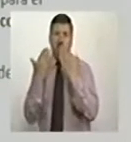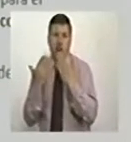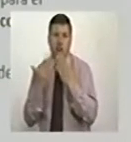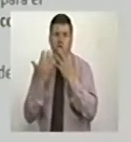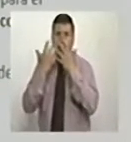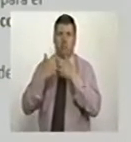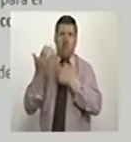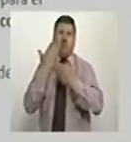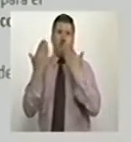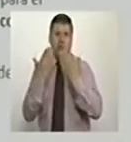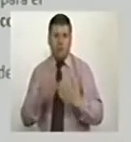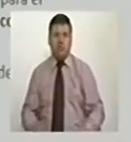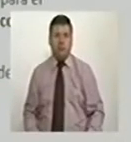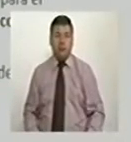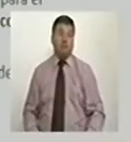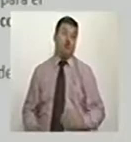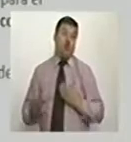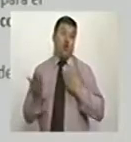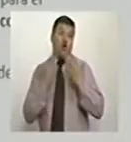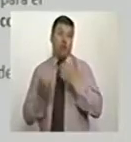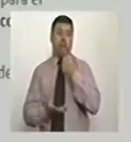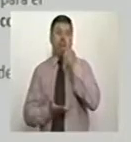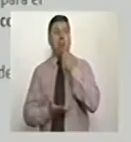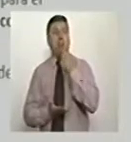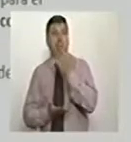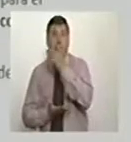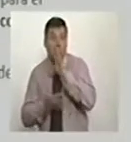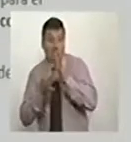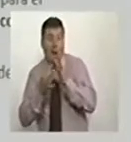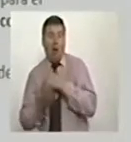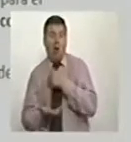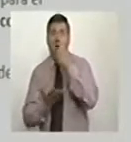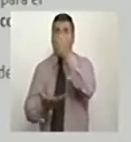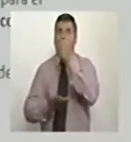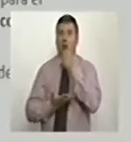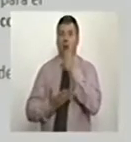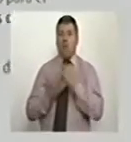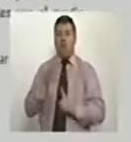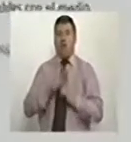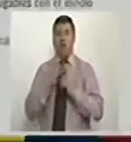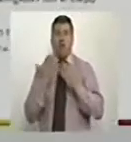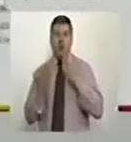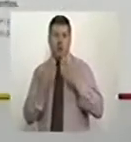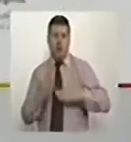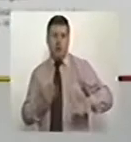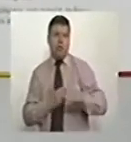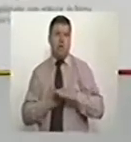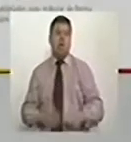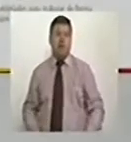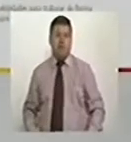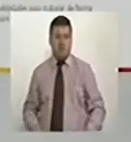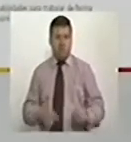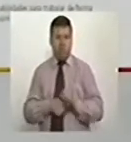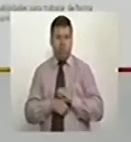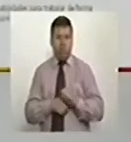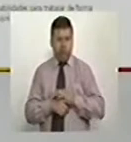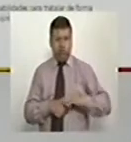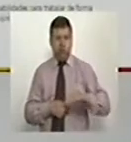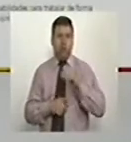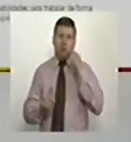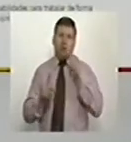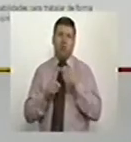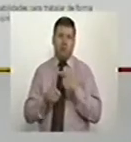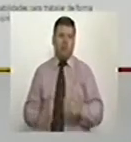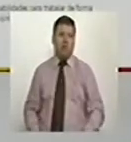compañías. Confianza a los inversionistas. La confianza que se genera en este club de las Buenas Prácticas para